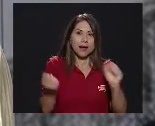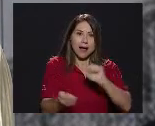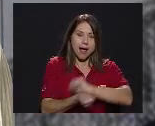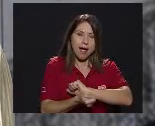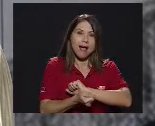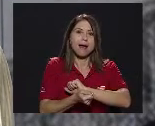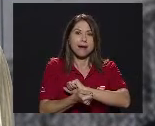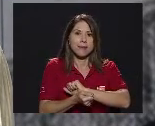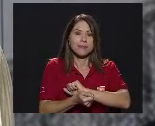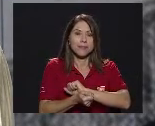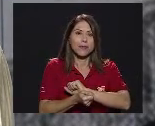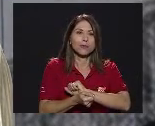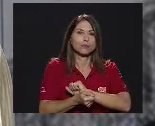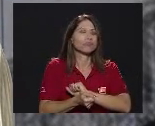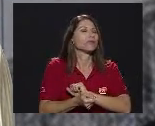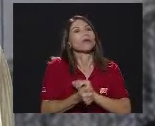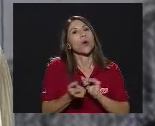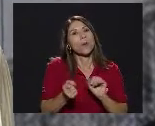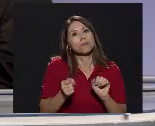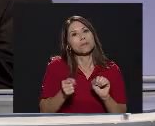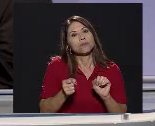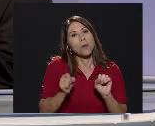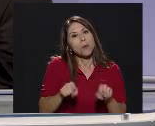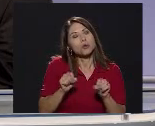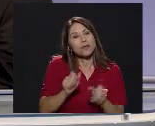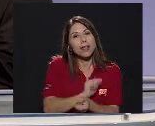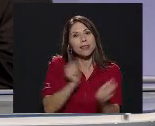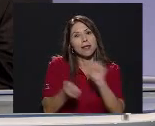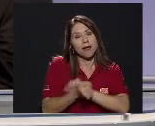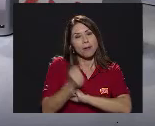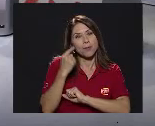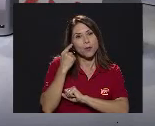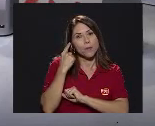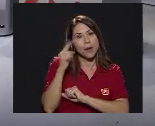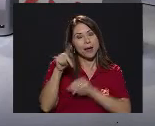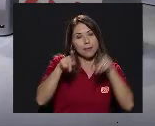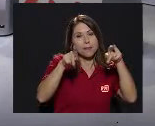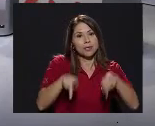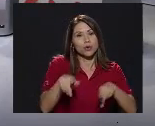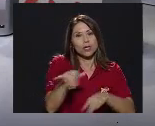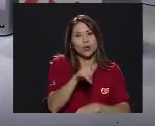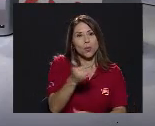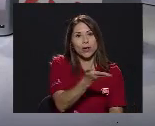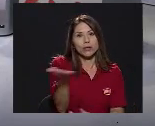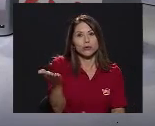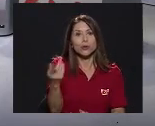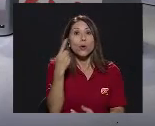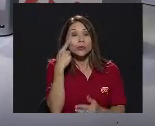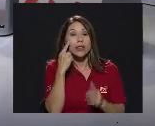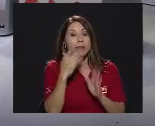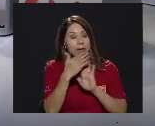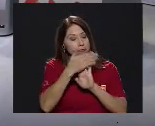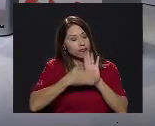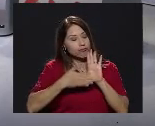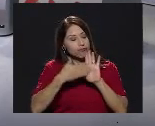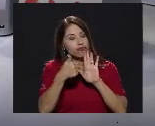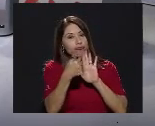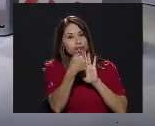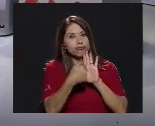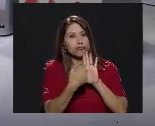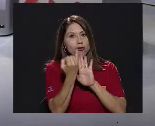En una posibilidad De cambio Para personas Como ellos Como ven El arte El arte Representa